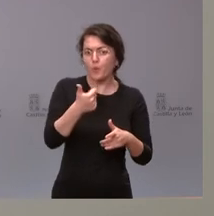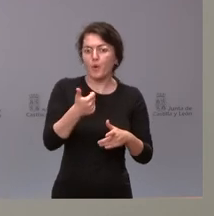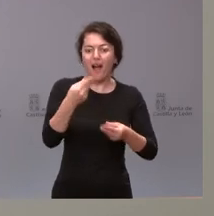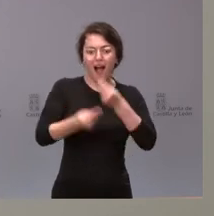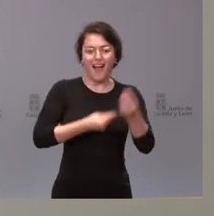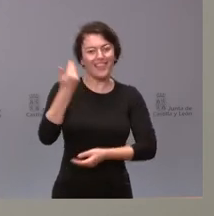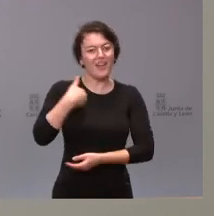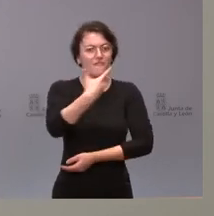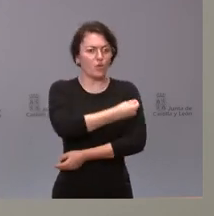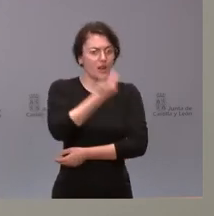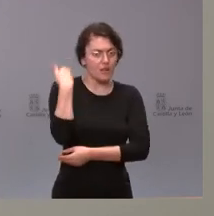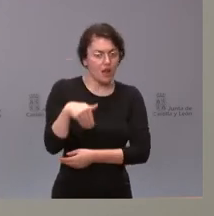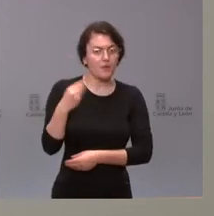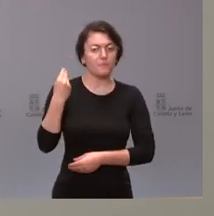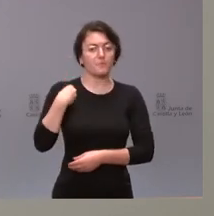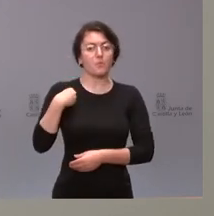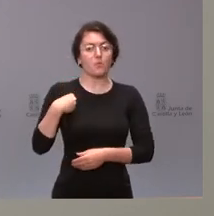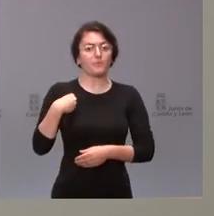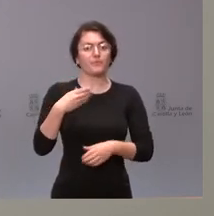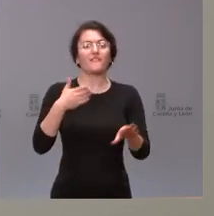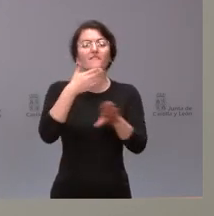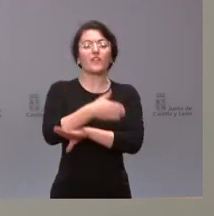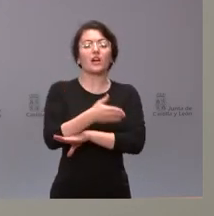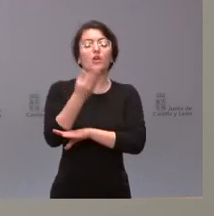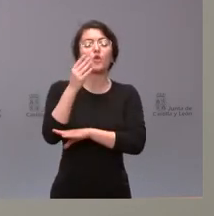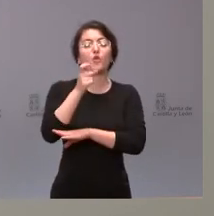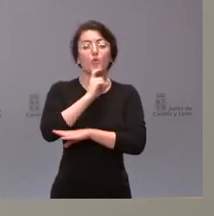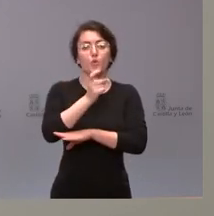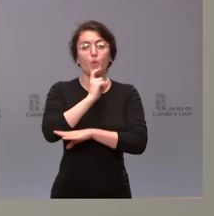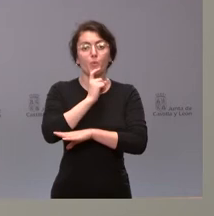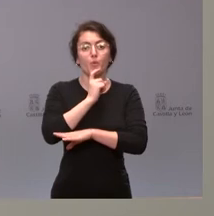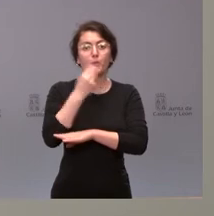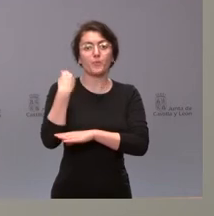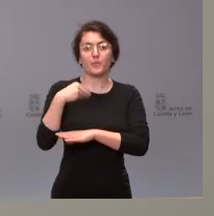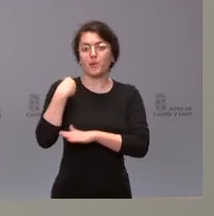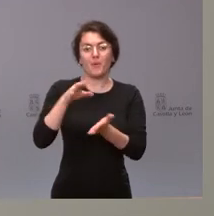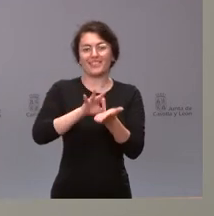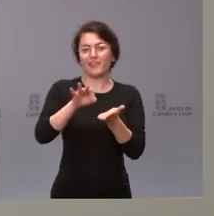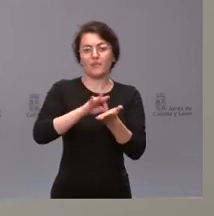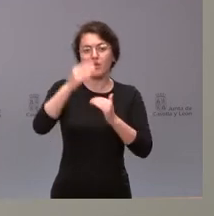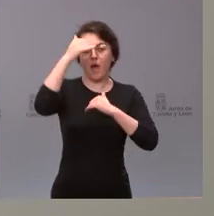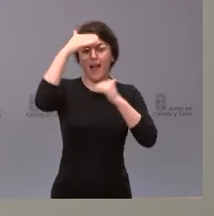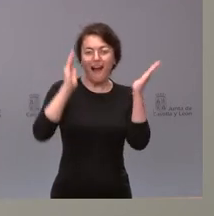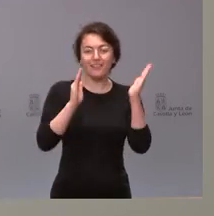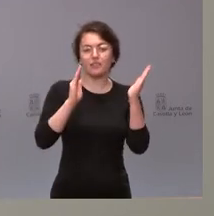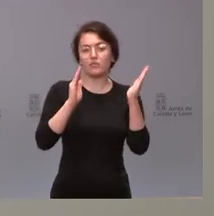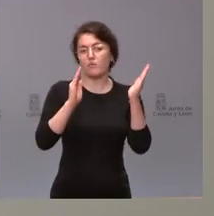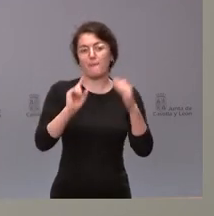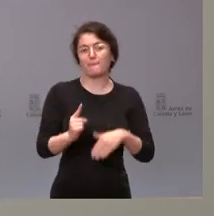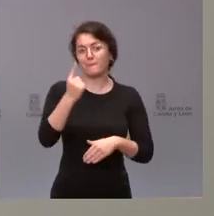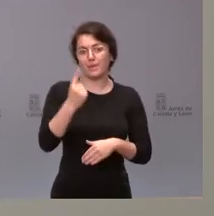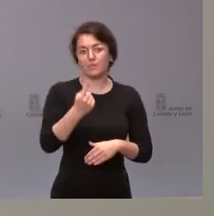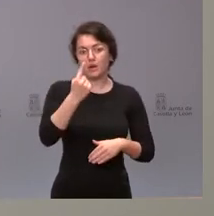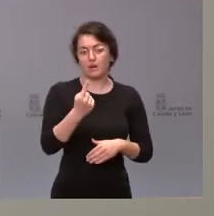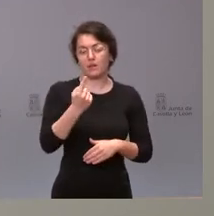llamamiento establecido en los centros de vacunación, sino a través de los servicios de primaria que se ha regulado por el número ya tan